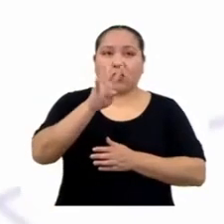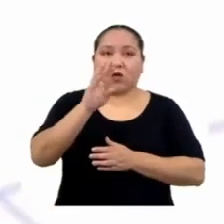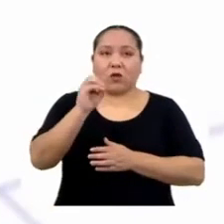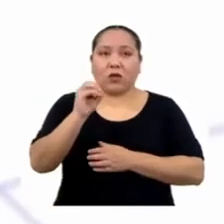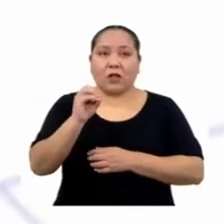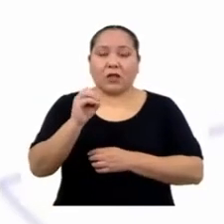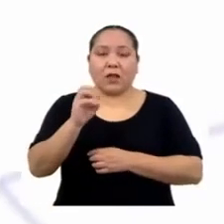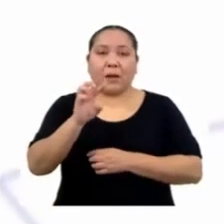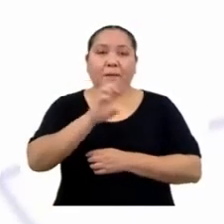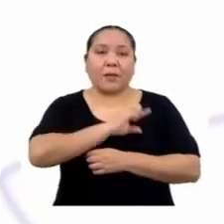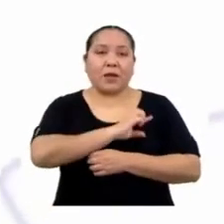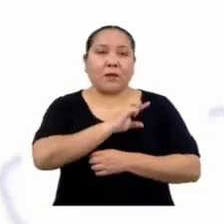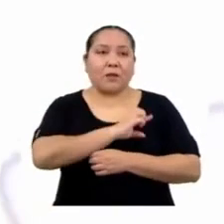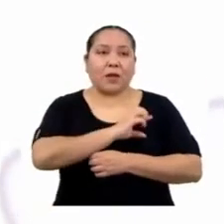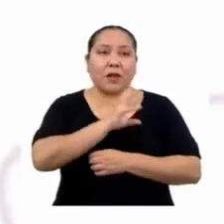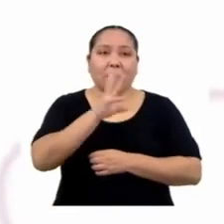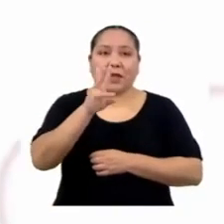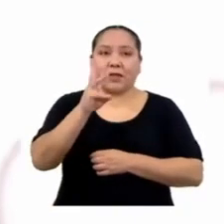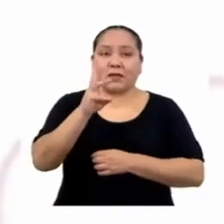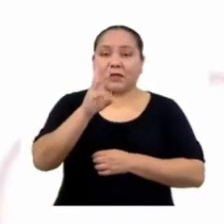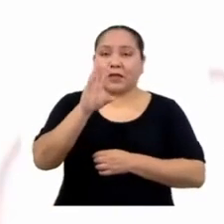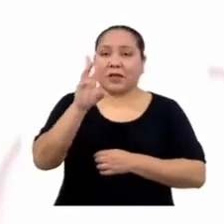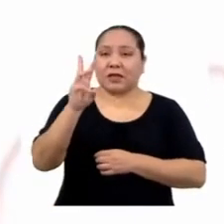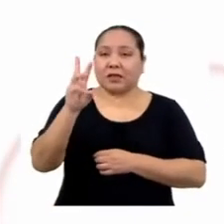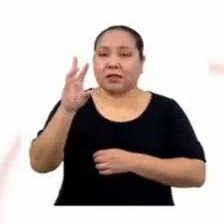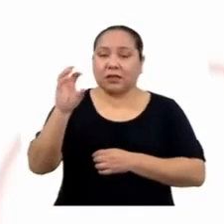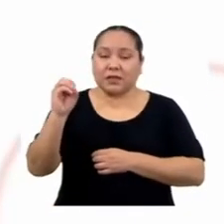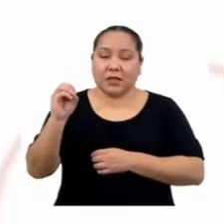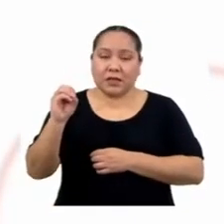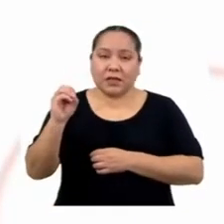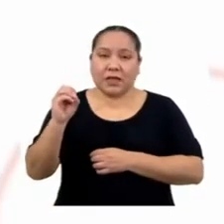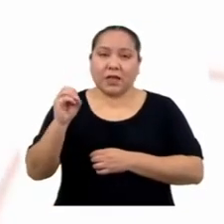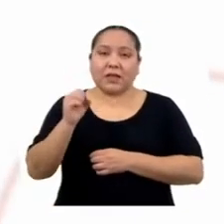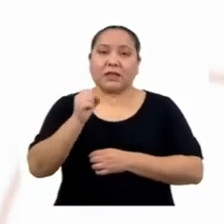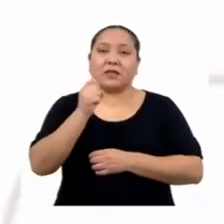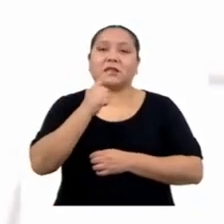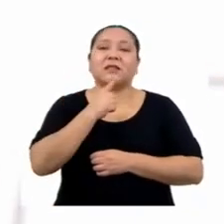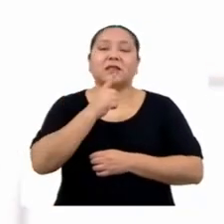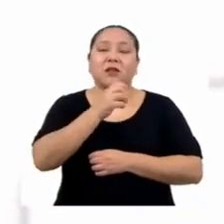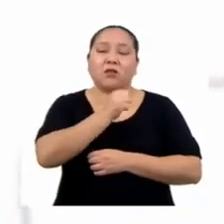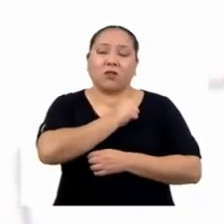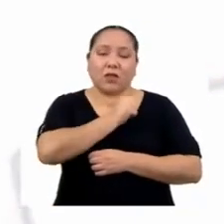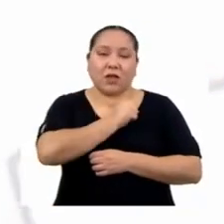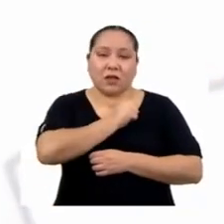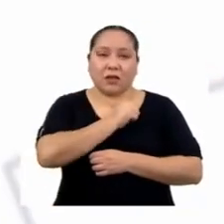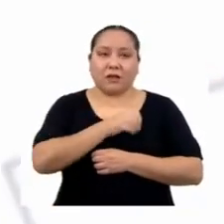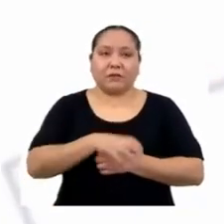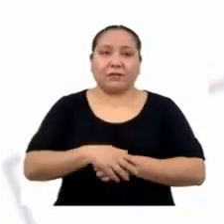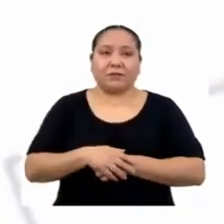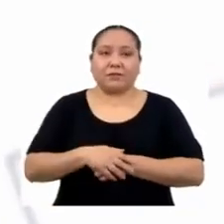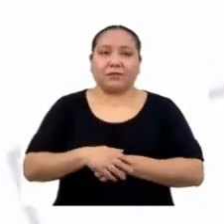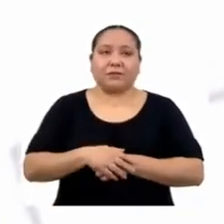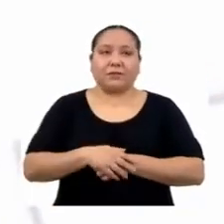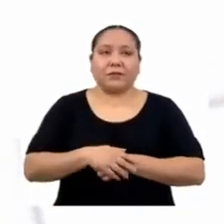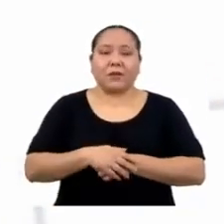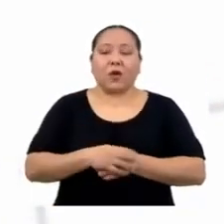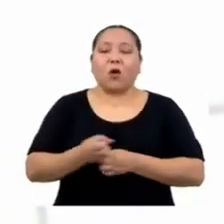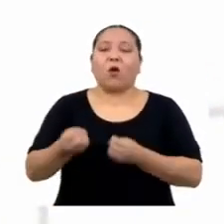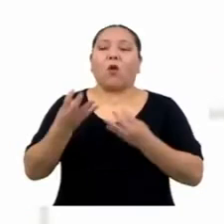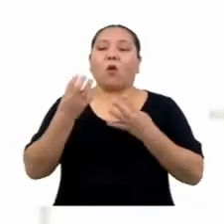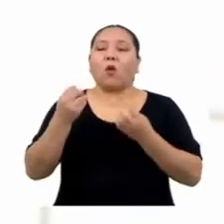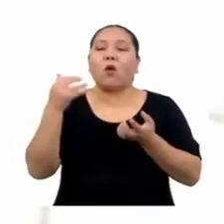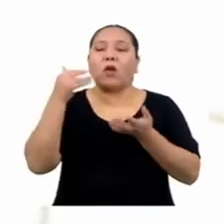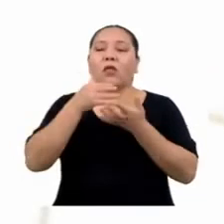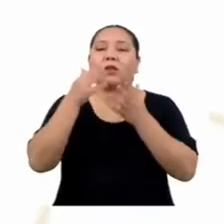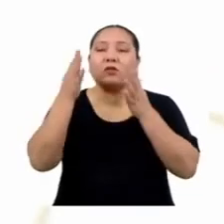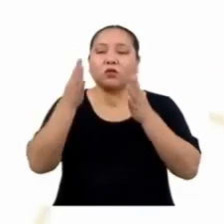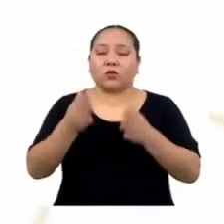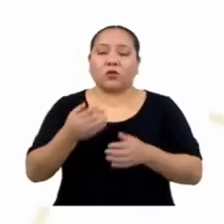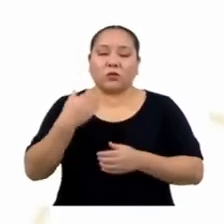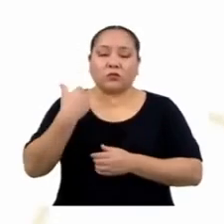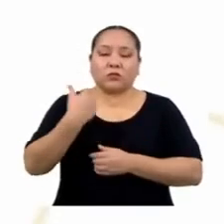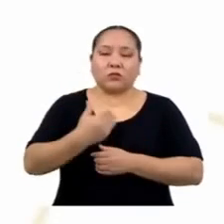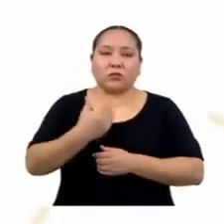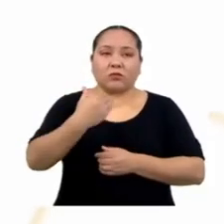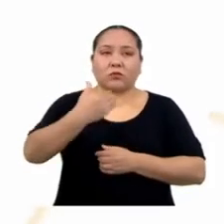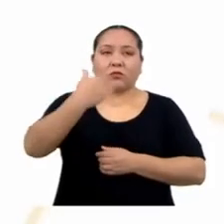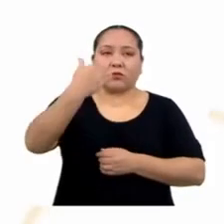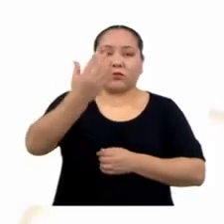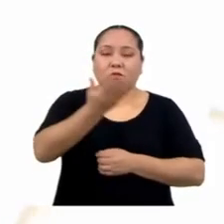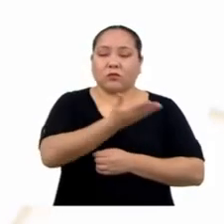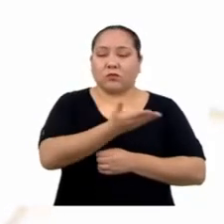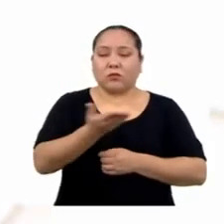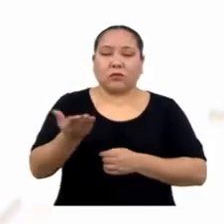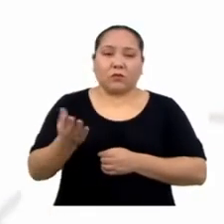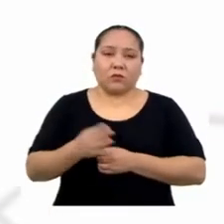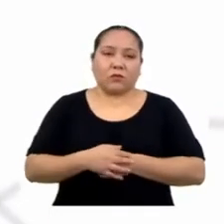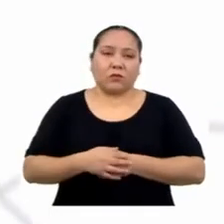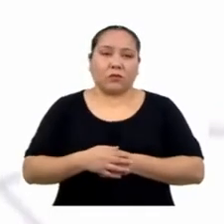primaria y 660 del nivel secundaria. Se determina la cantidad de estudiantes de cada nivel a los que se